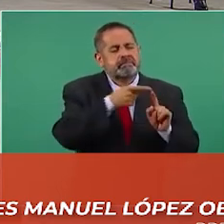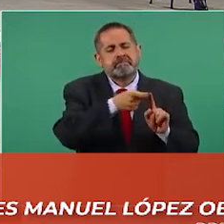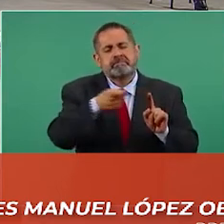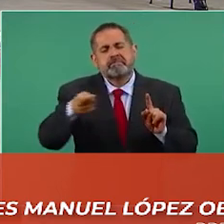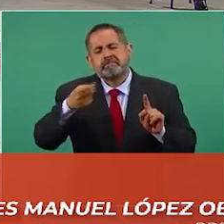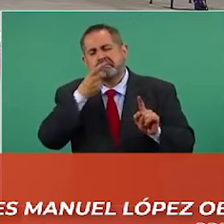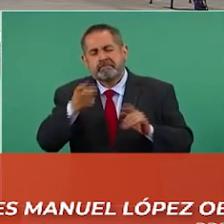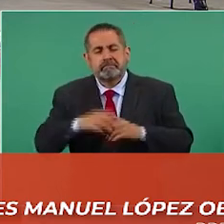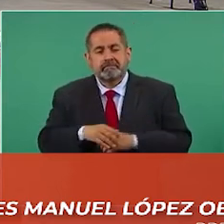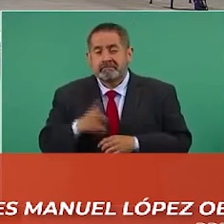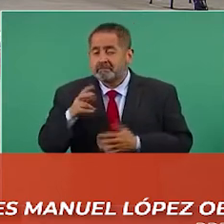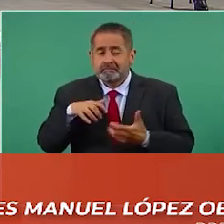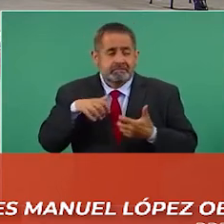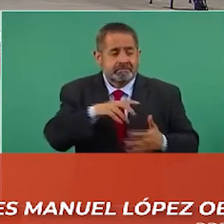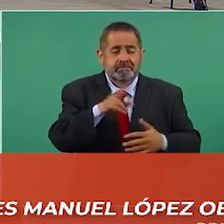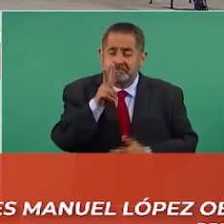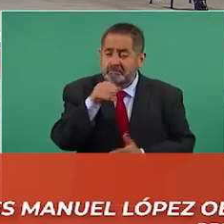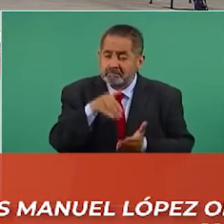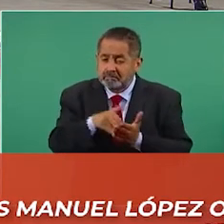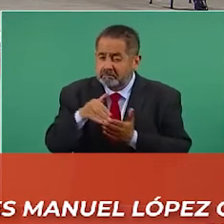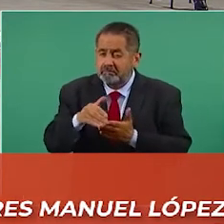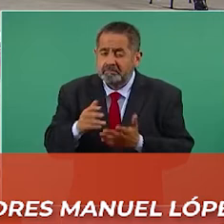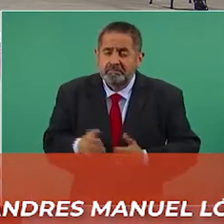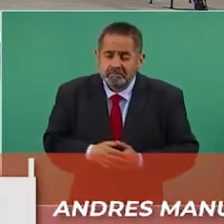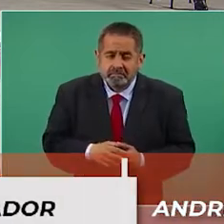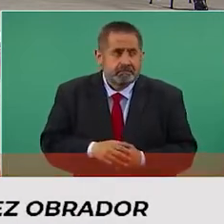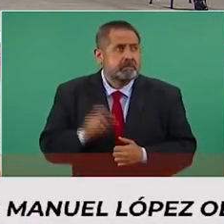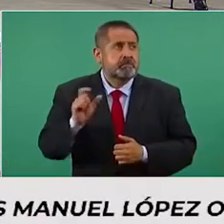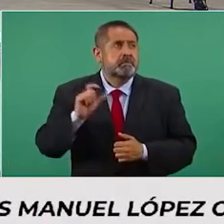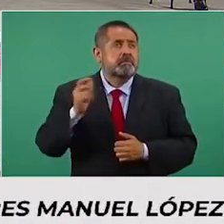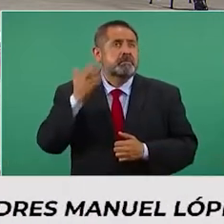Dos millones. ¿Cuándo fue?